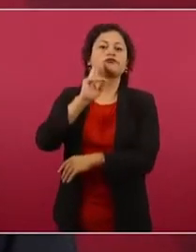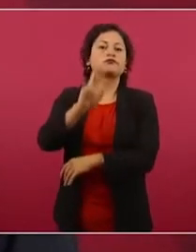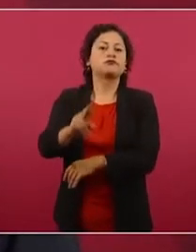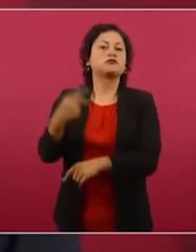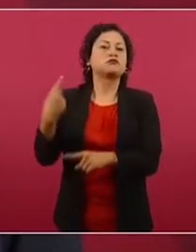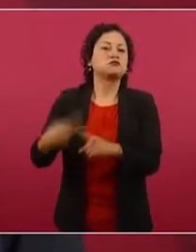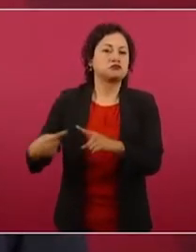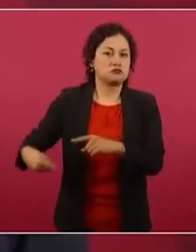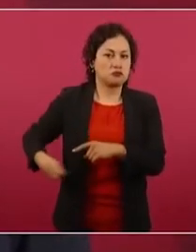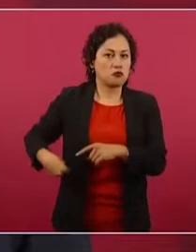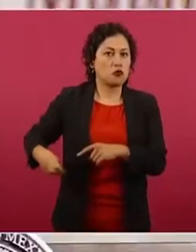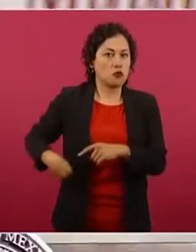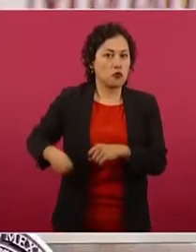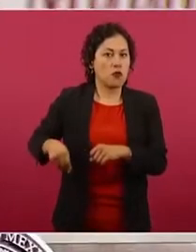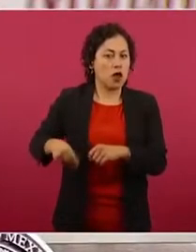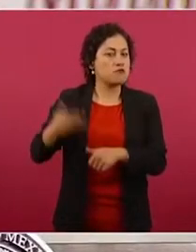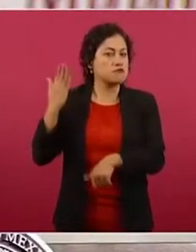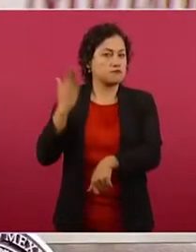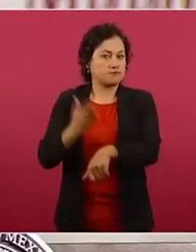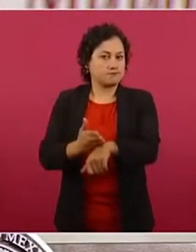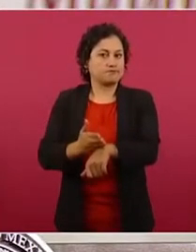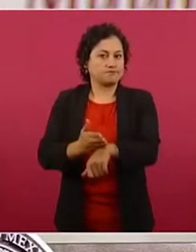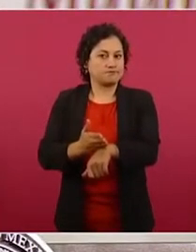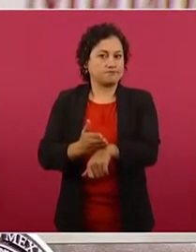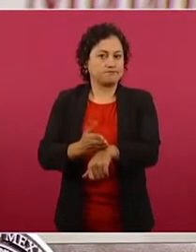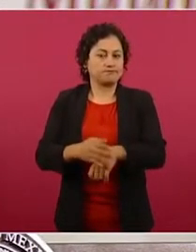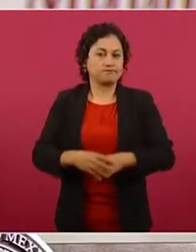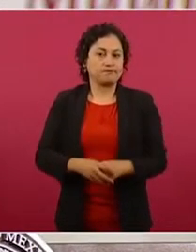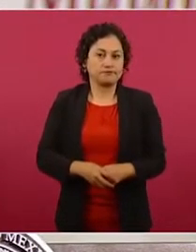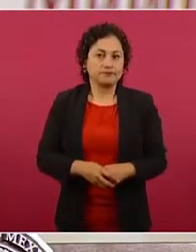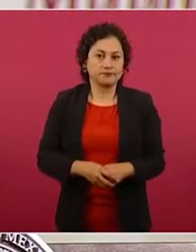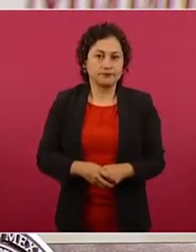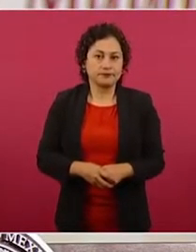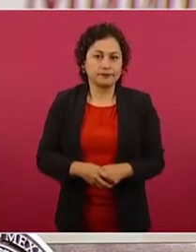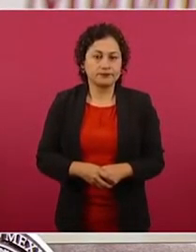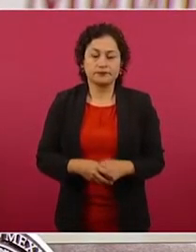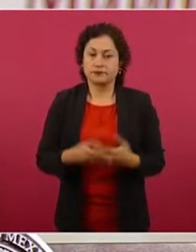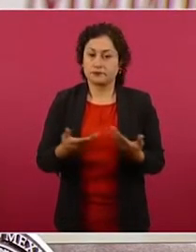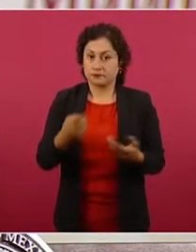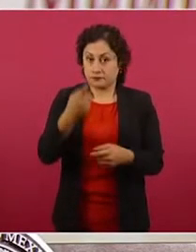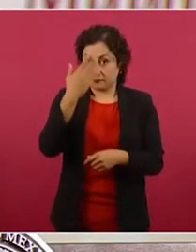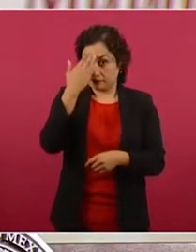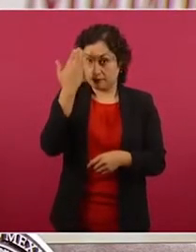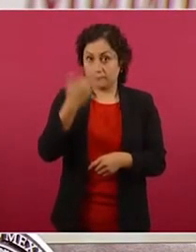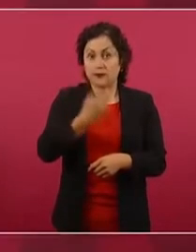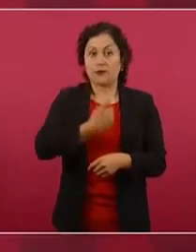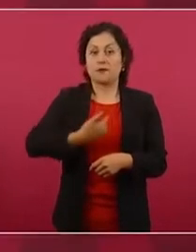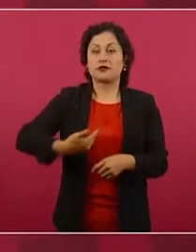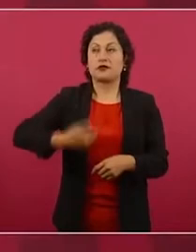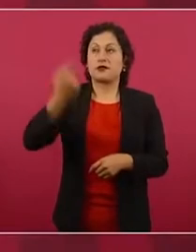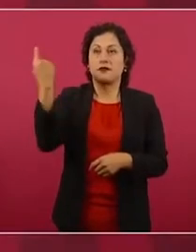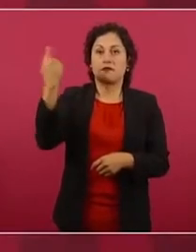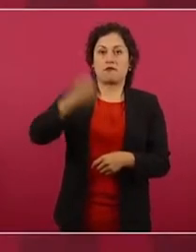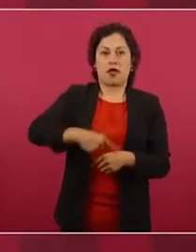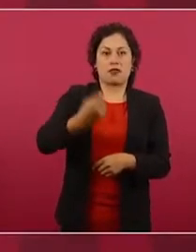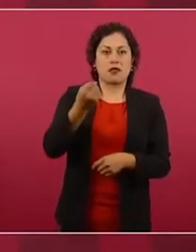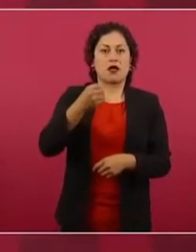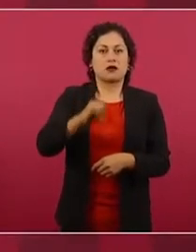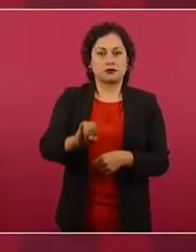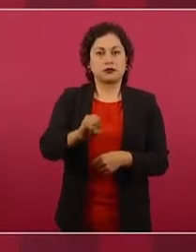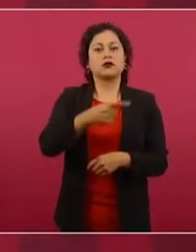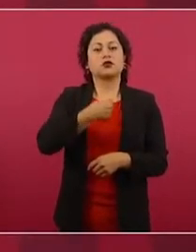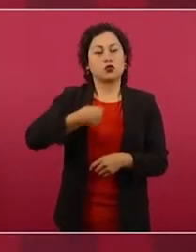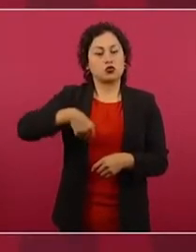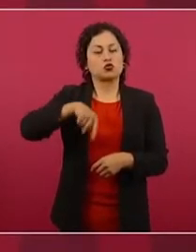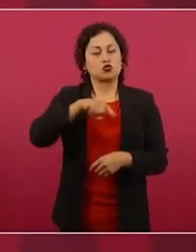habrá impunidad. Como ha sido la instrucción presidencial en estos casos, ofrecimos todo el